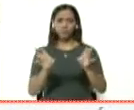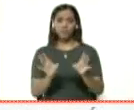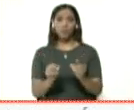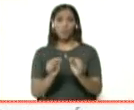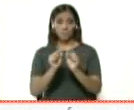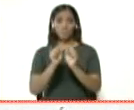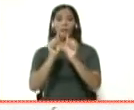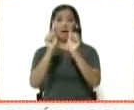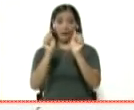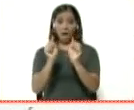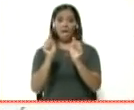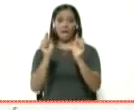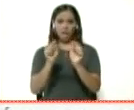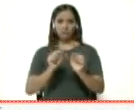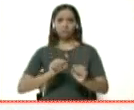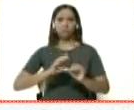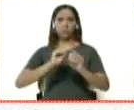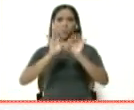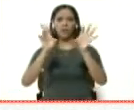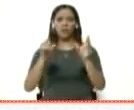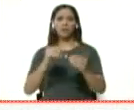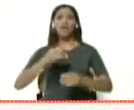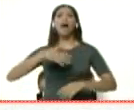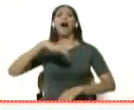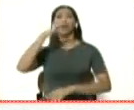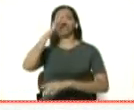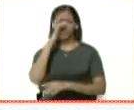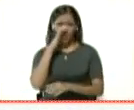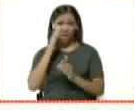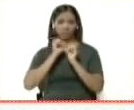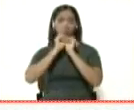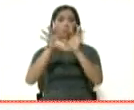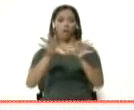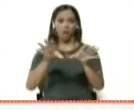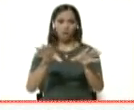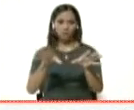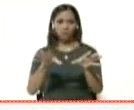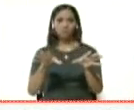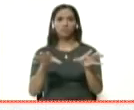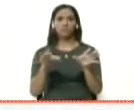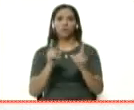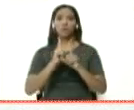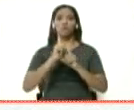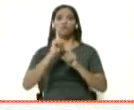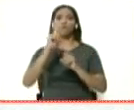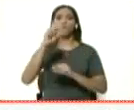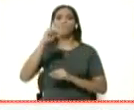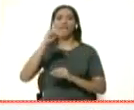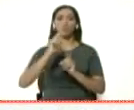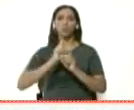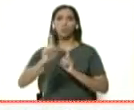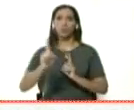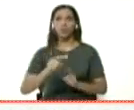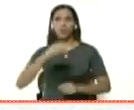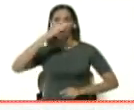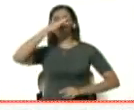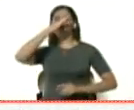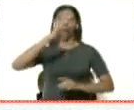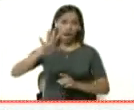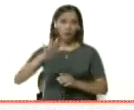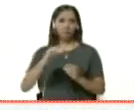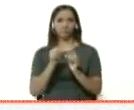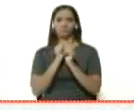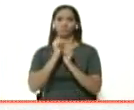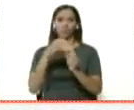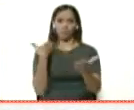frecuentes cuando estornudamos o tosemos. Y pueden llegar hasta un metro. Si yo aquí estornudo y no me protejo, pues esto puede